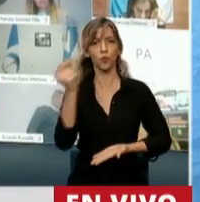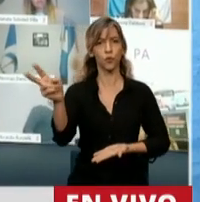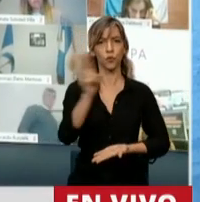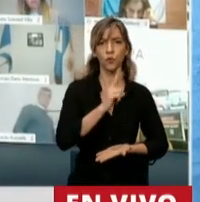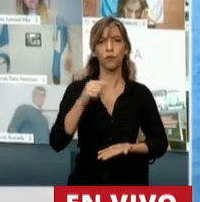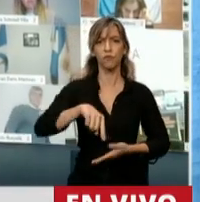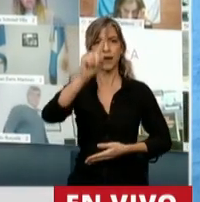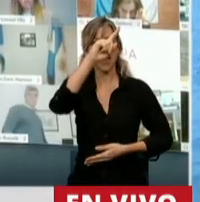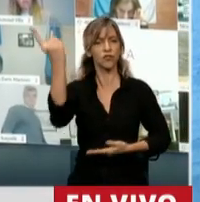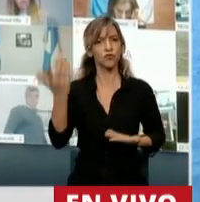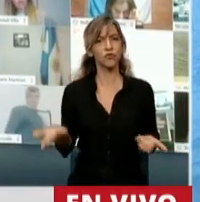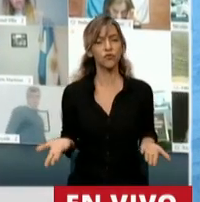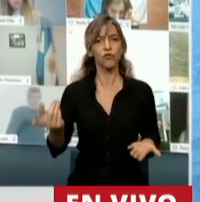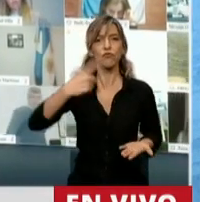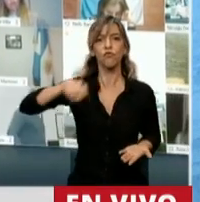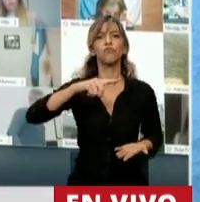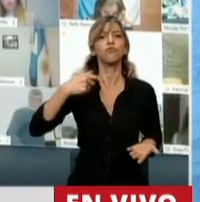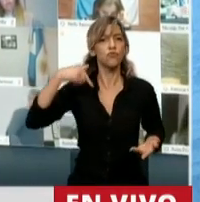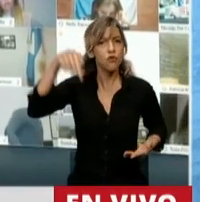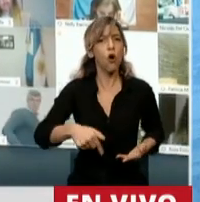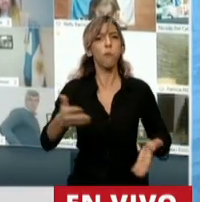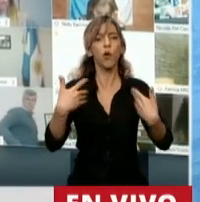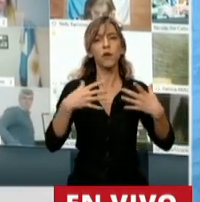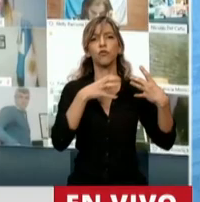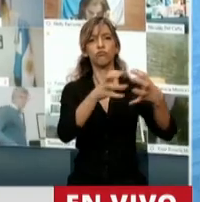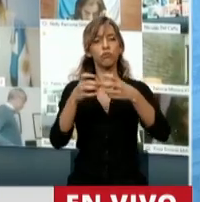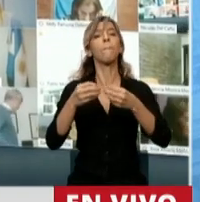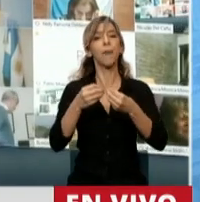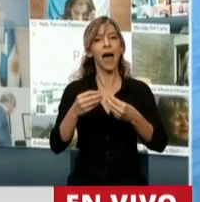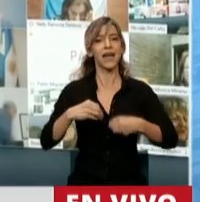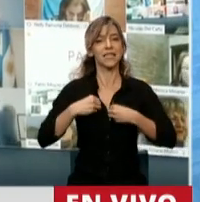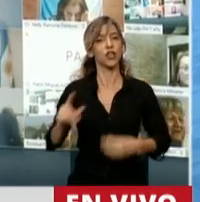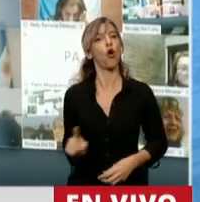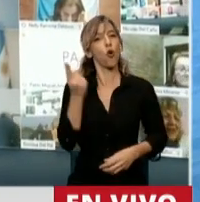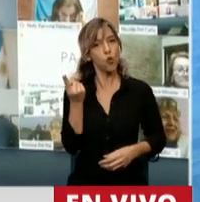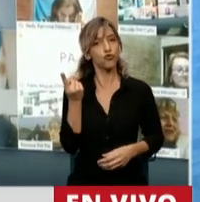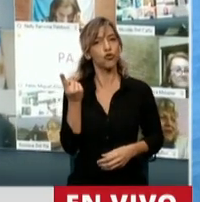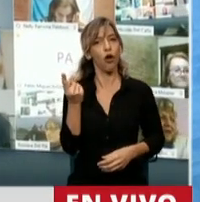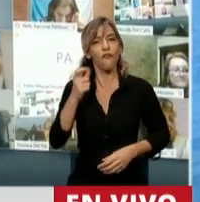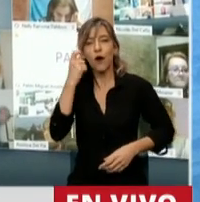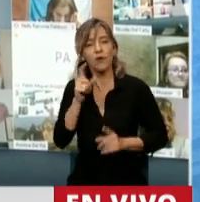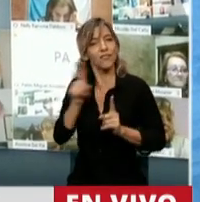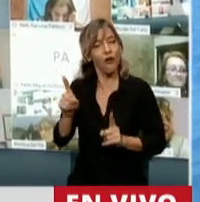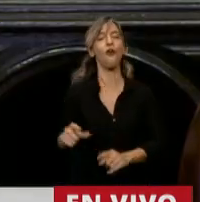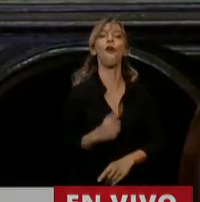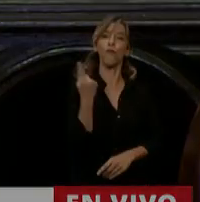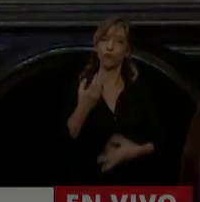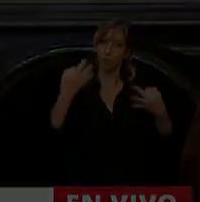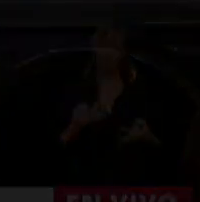cambiar las cosas. Que esta noche sea una noche de orgullo y no una noche de vergüenza. Gracias, señor Presidente. Gracias, diputado.